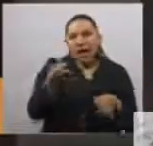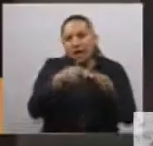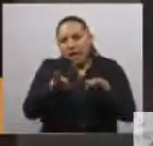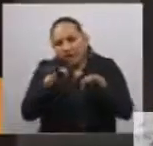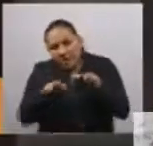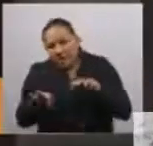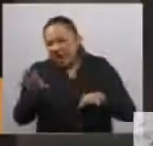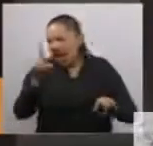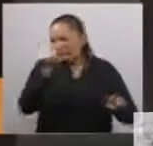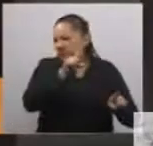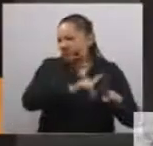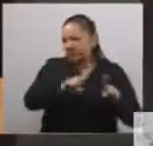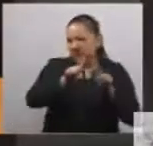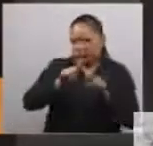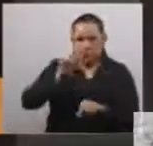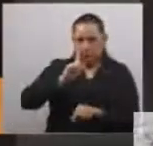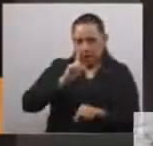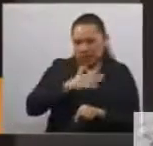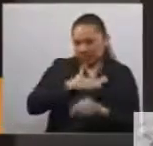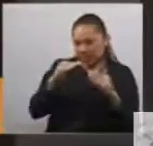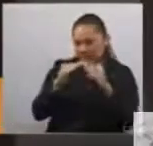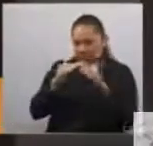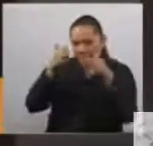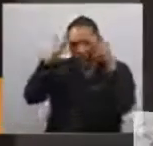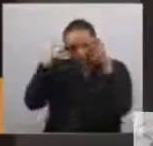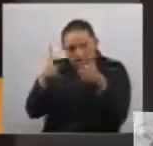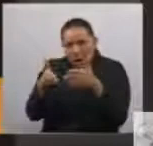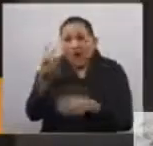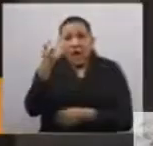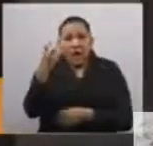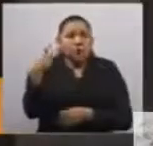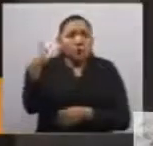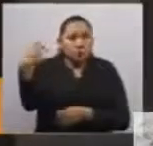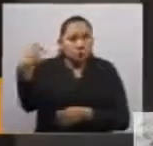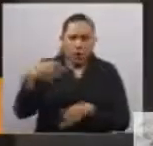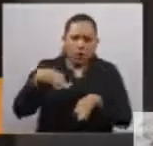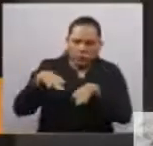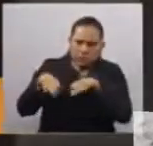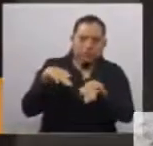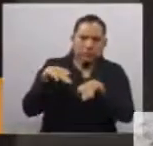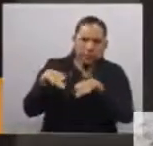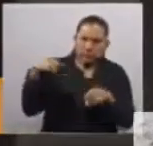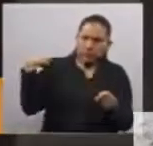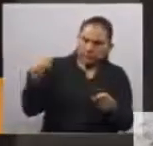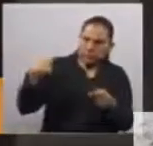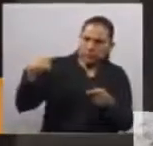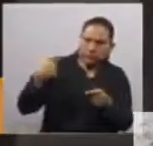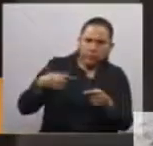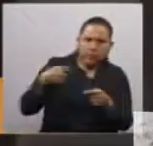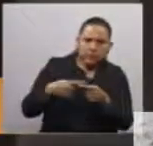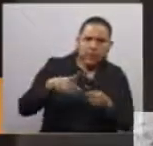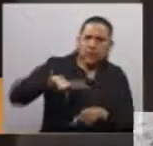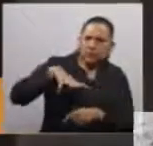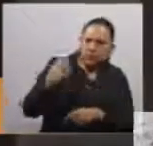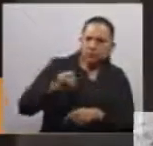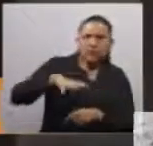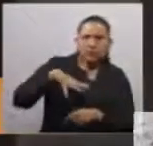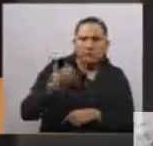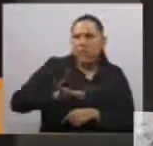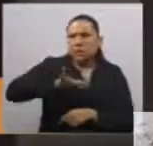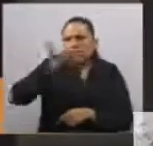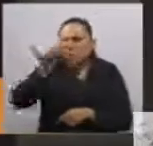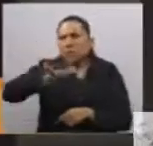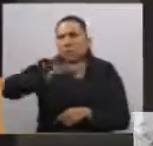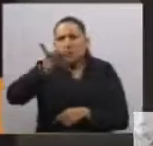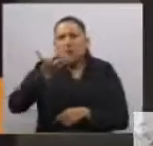trabajo invisible, no remunerado, que se sigue considerando como una parte de la supuesta naturaleza de las